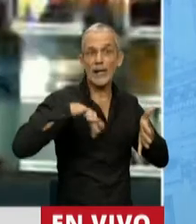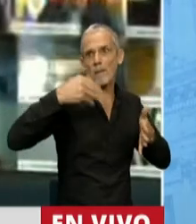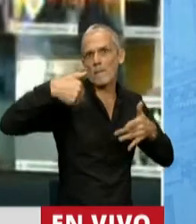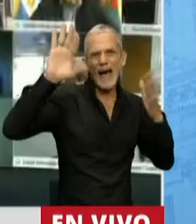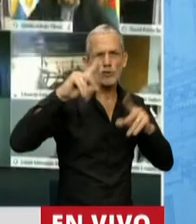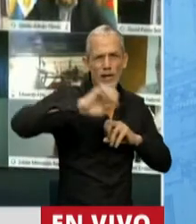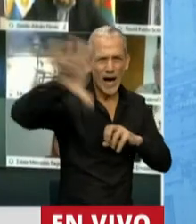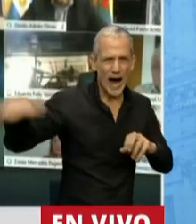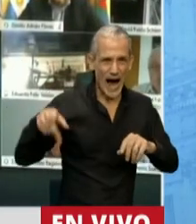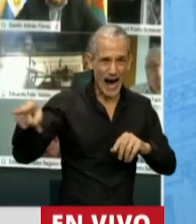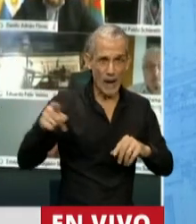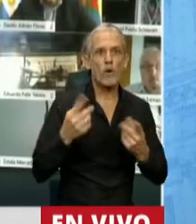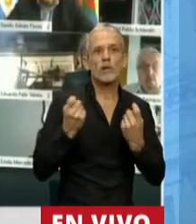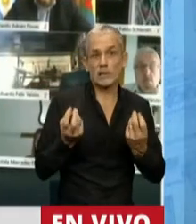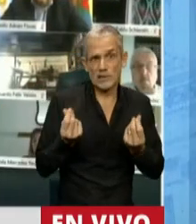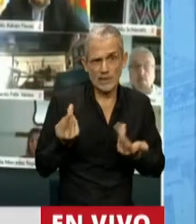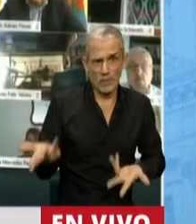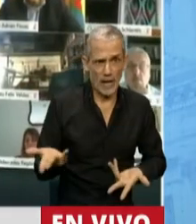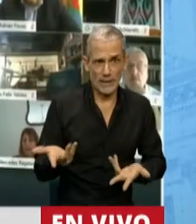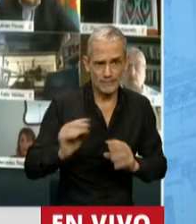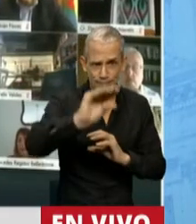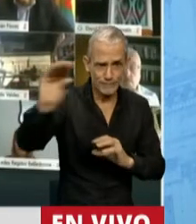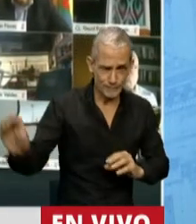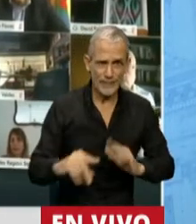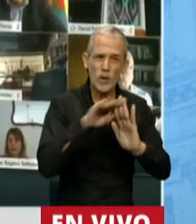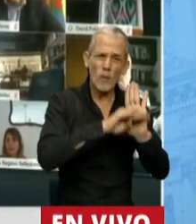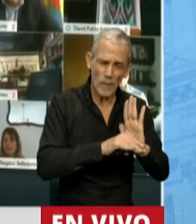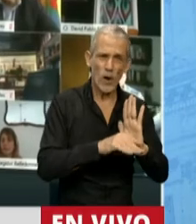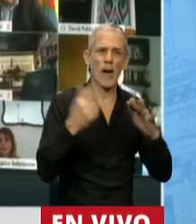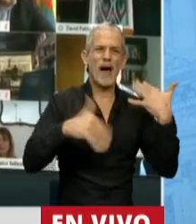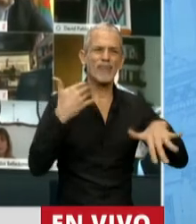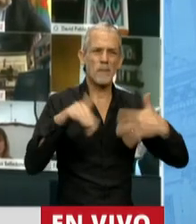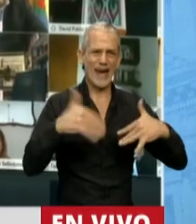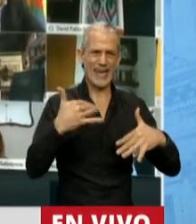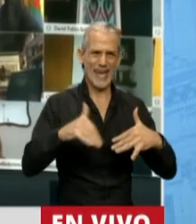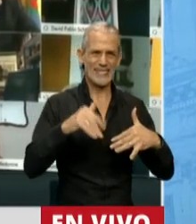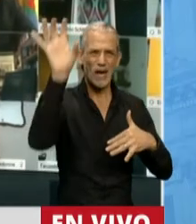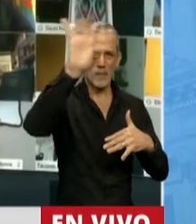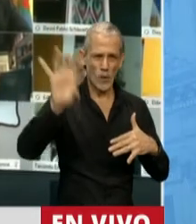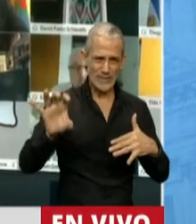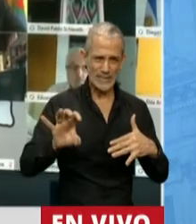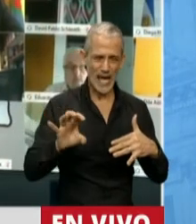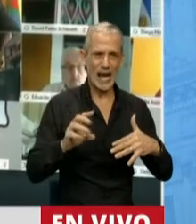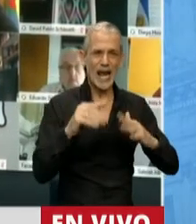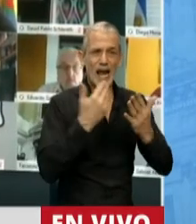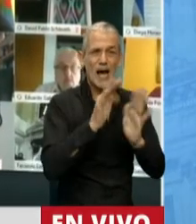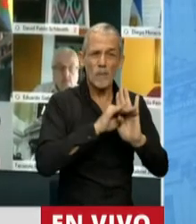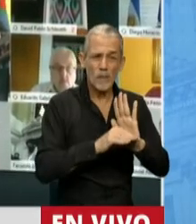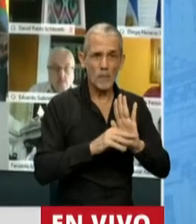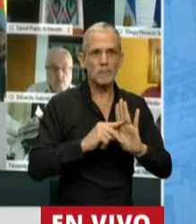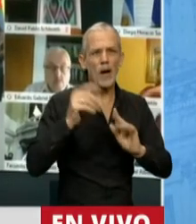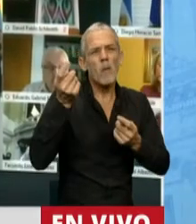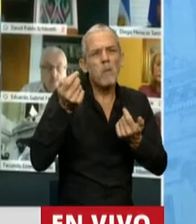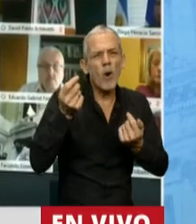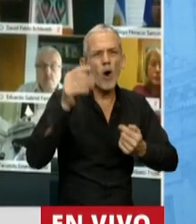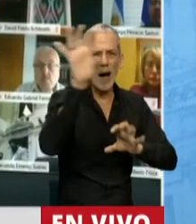necesitan recursos, señor presidente. En estos programas de emergencia provincial, son muy pocas las provincias